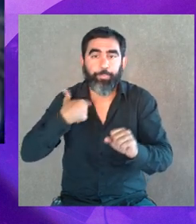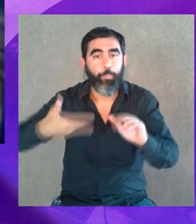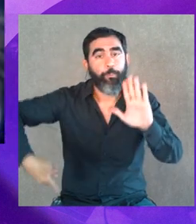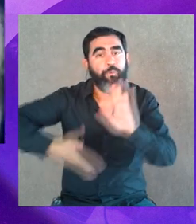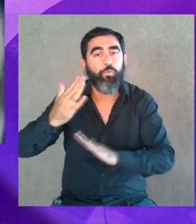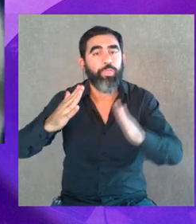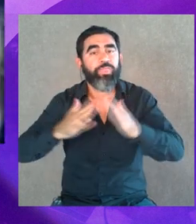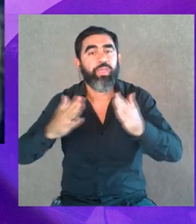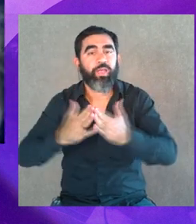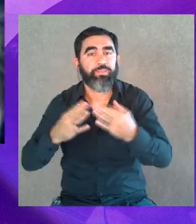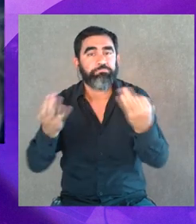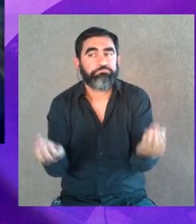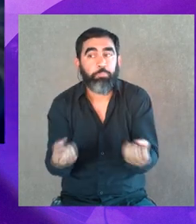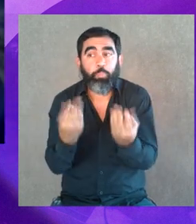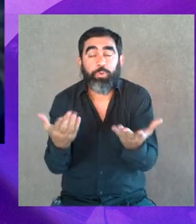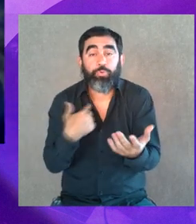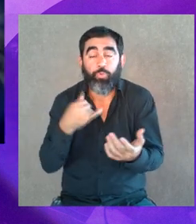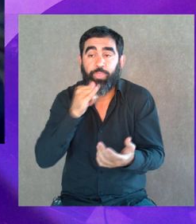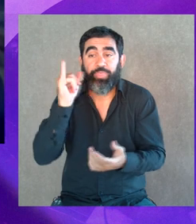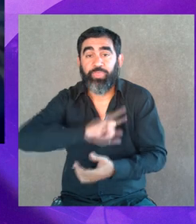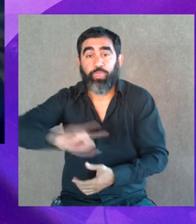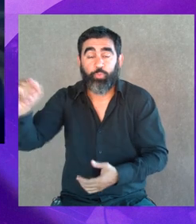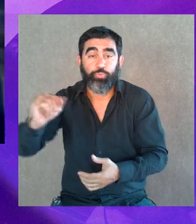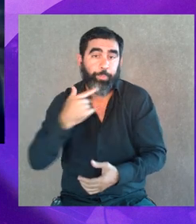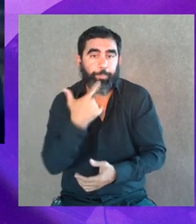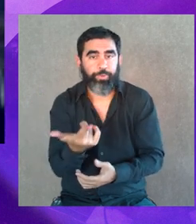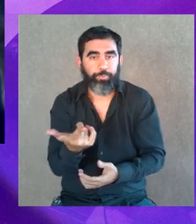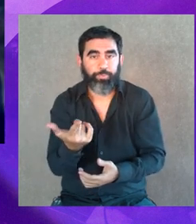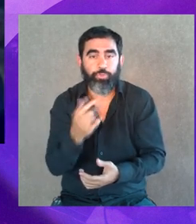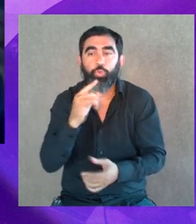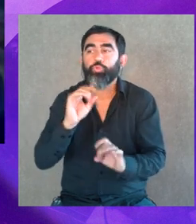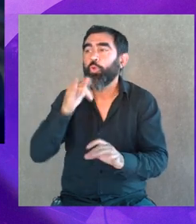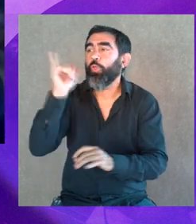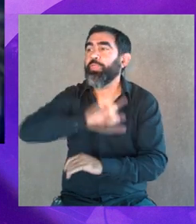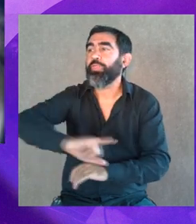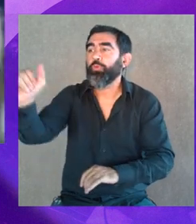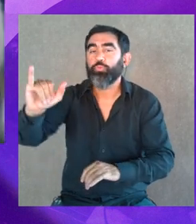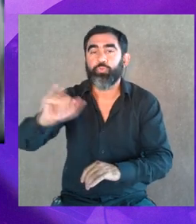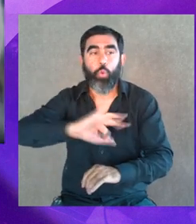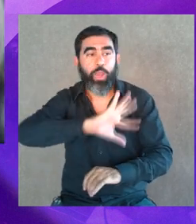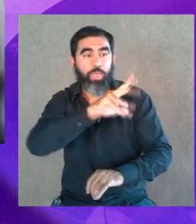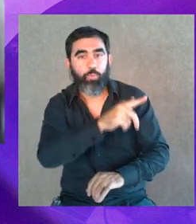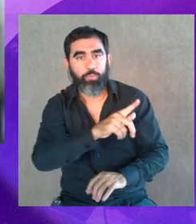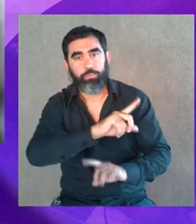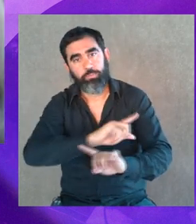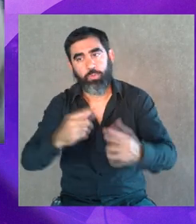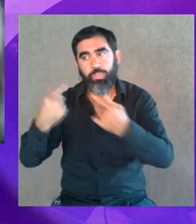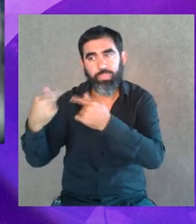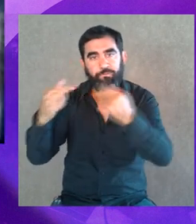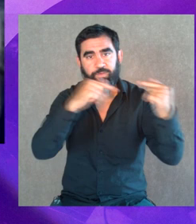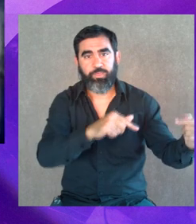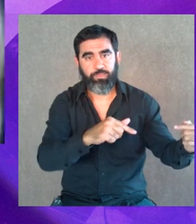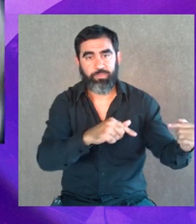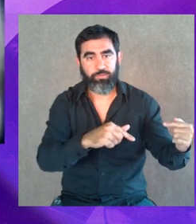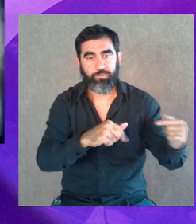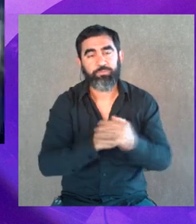acá, porque denunciar a un agresor de violencia doméstica no es ir a denunciar a un rapiñero, o